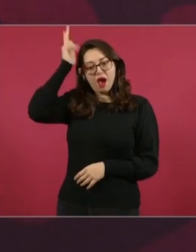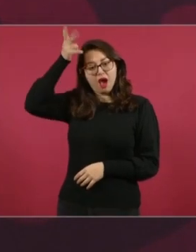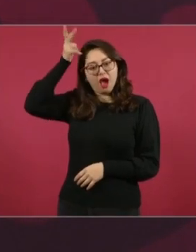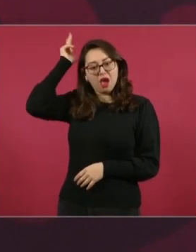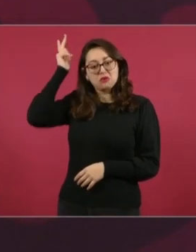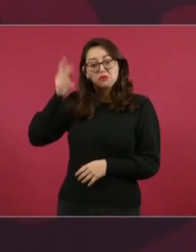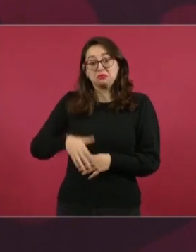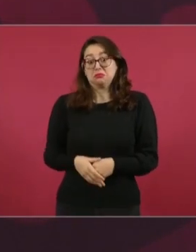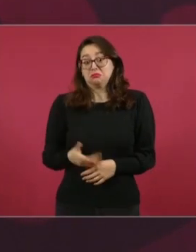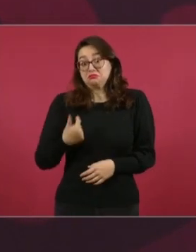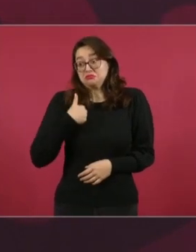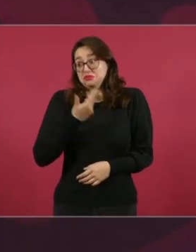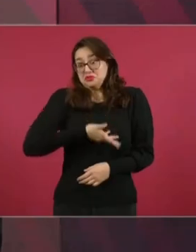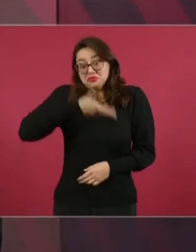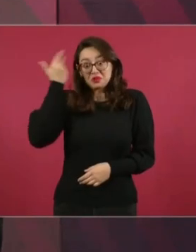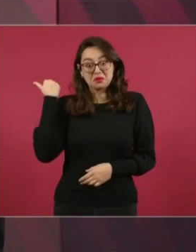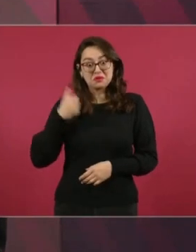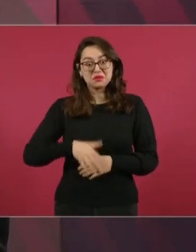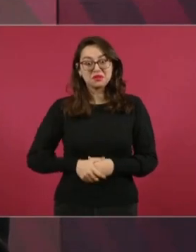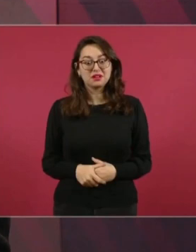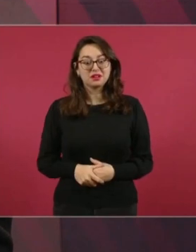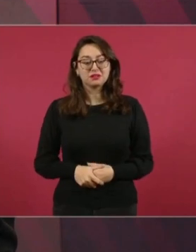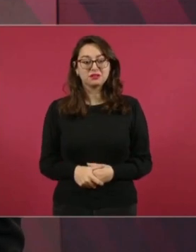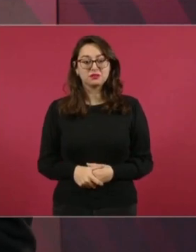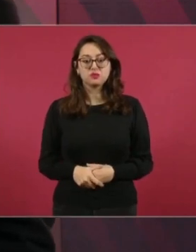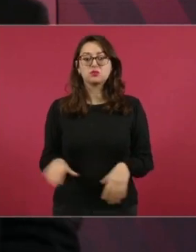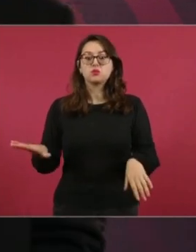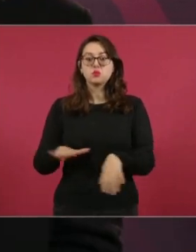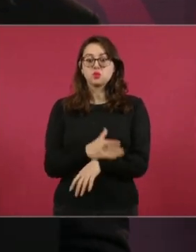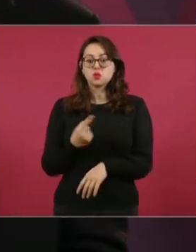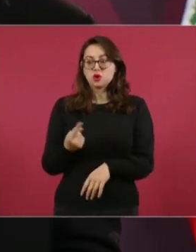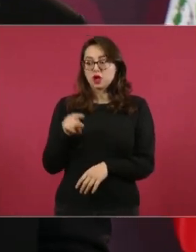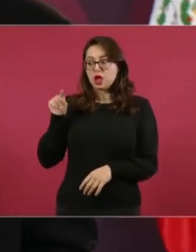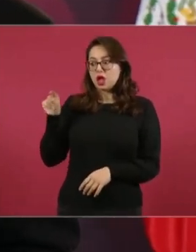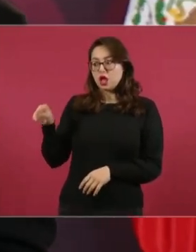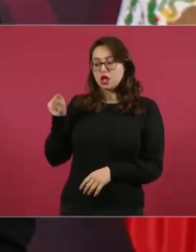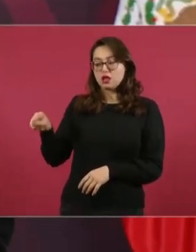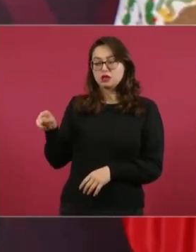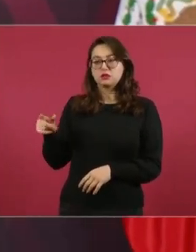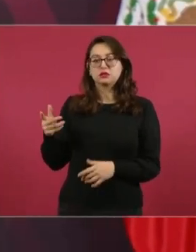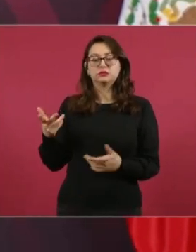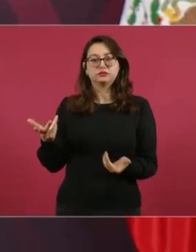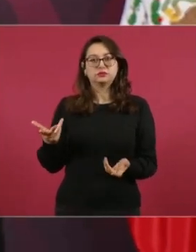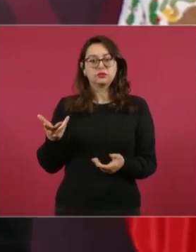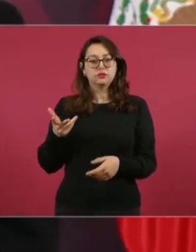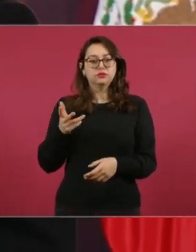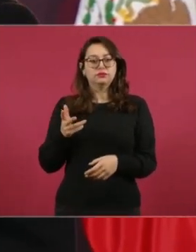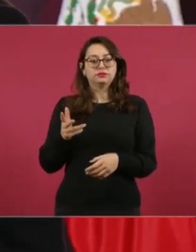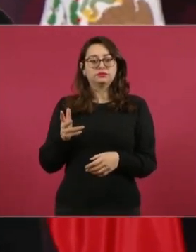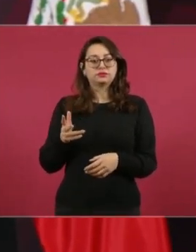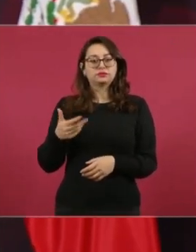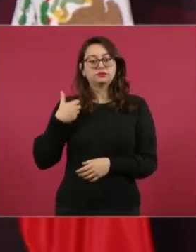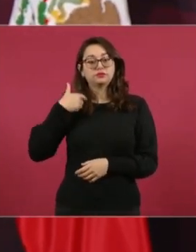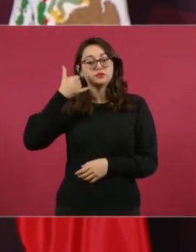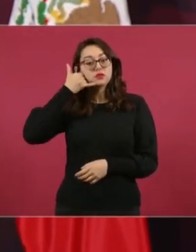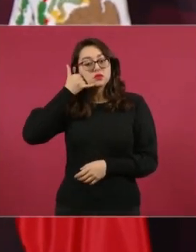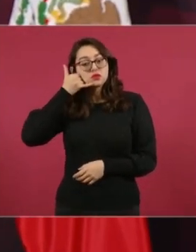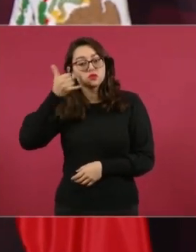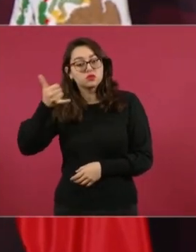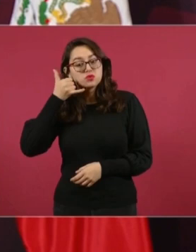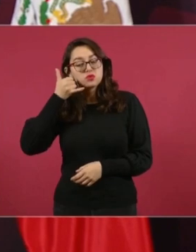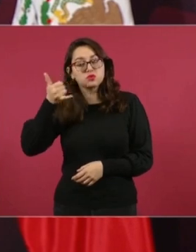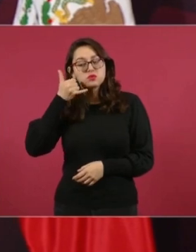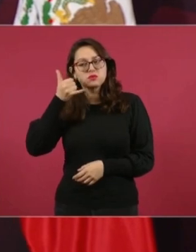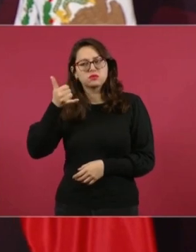que porque en una llamada, no, voy a comer con el